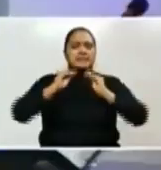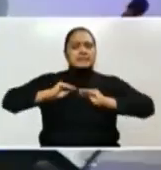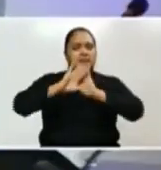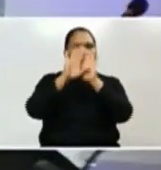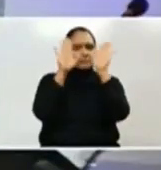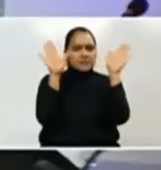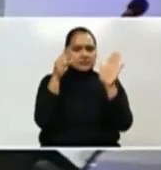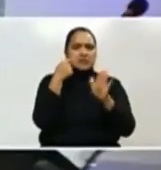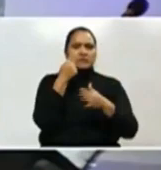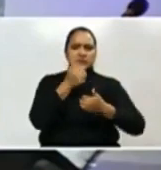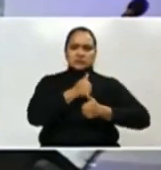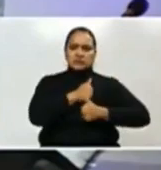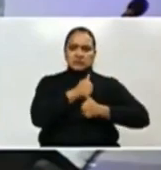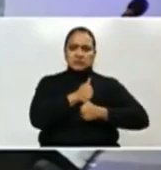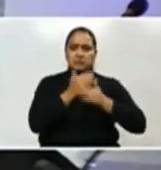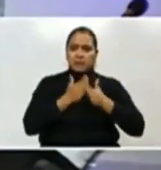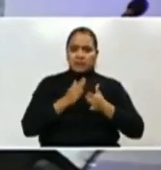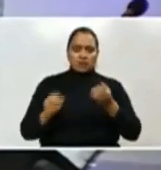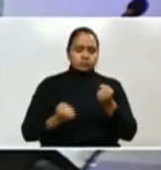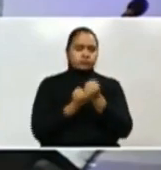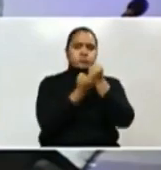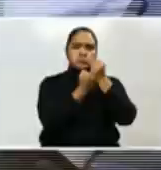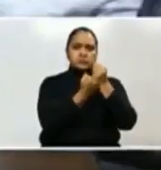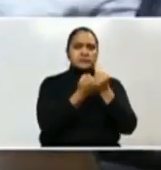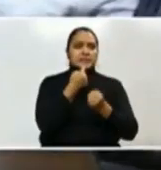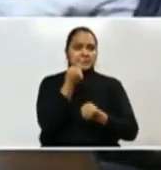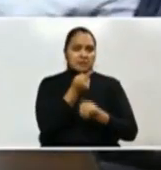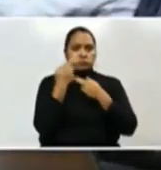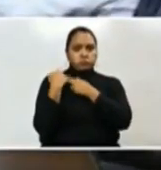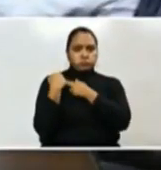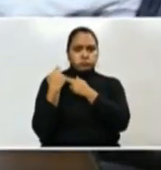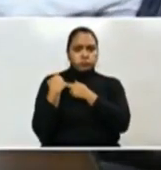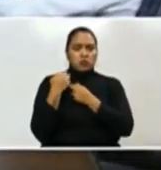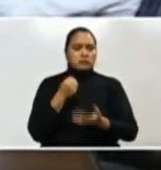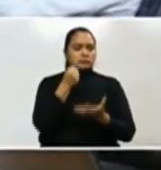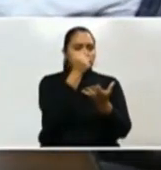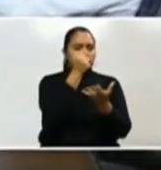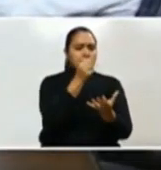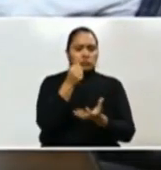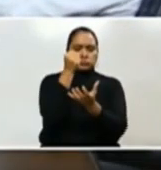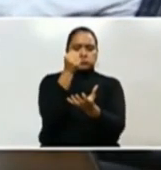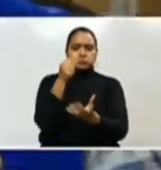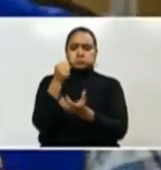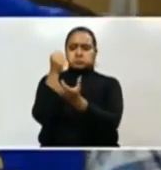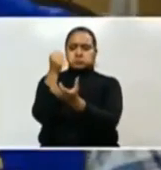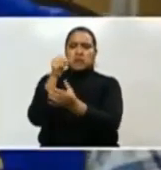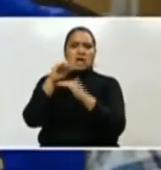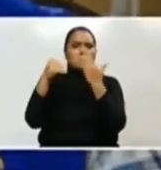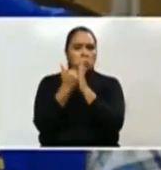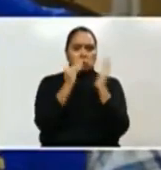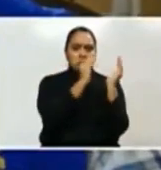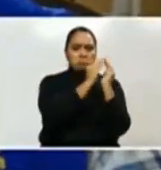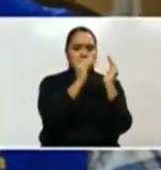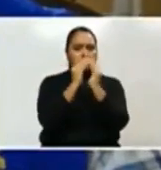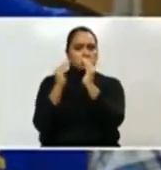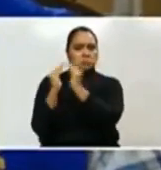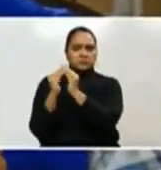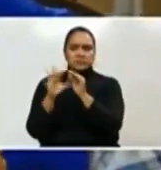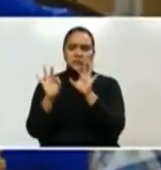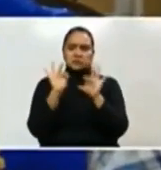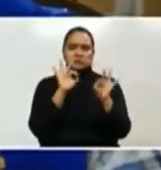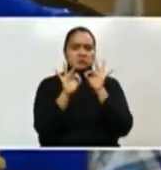participación de fuerzas armadas como garantes también de la neutralidad y el acompañamiento y el entregue fundamental. La escogencia